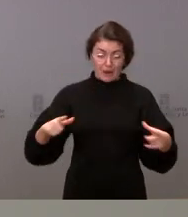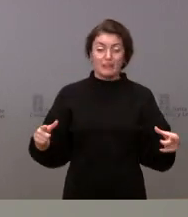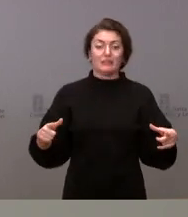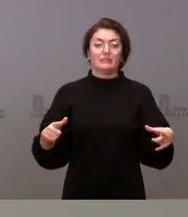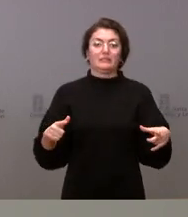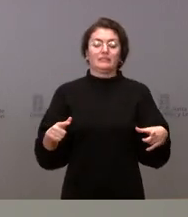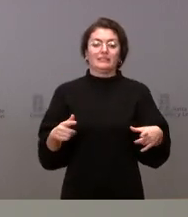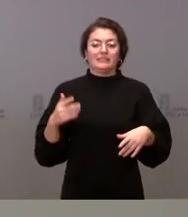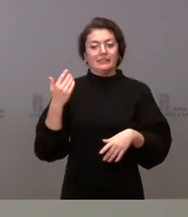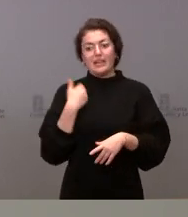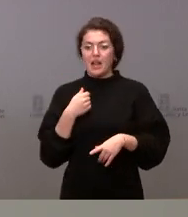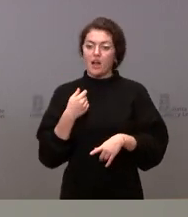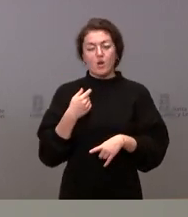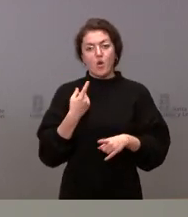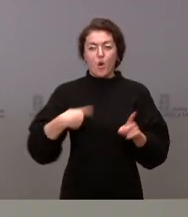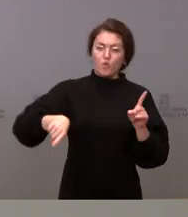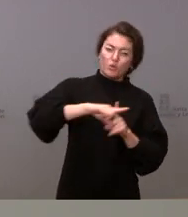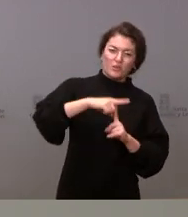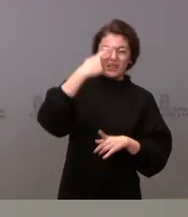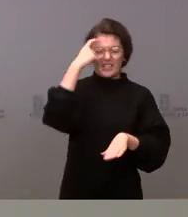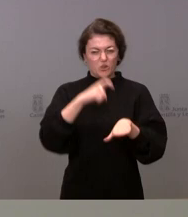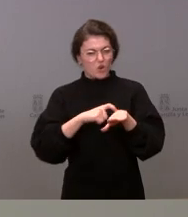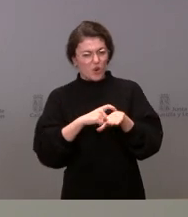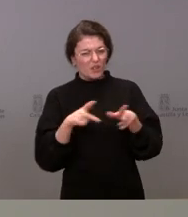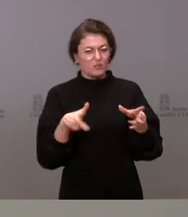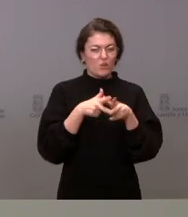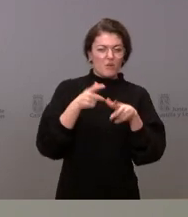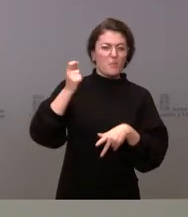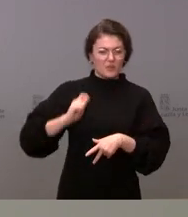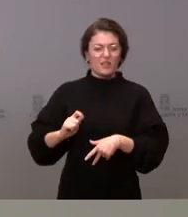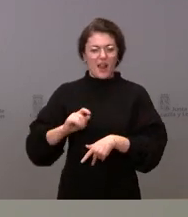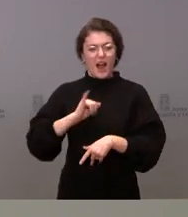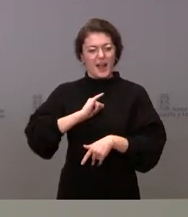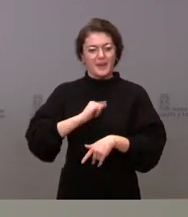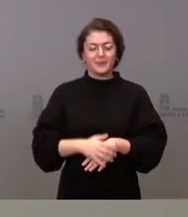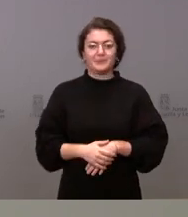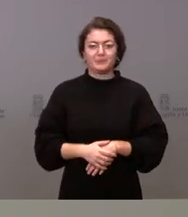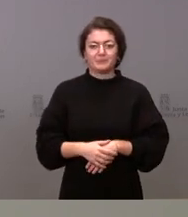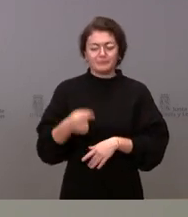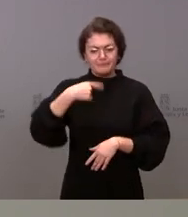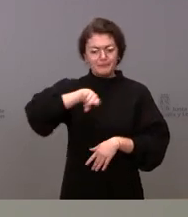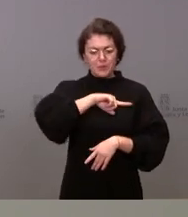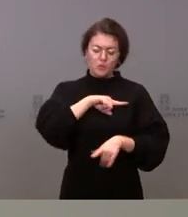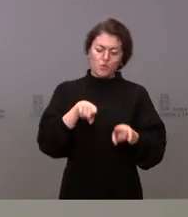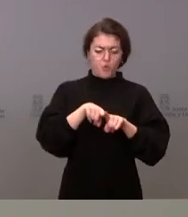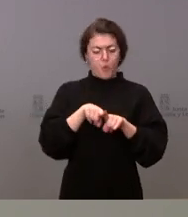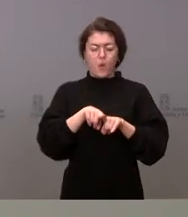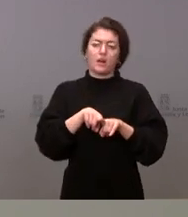todos nosotros, consecuencias psicológicas, sociológicas y profesionales. Estamos inmersos en un proceso,